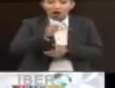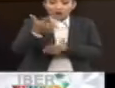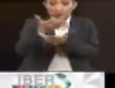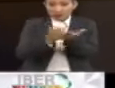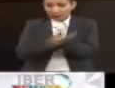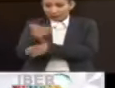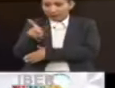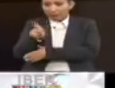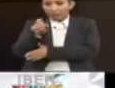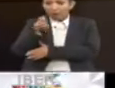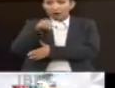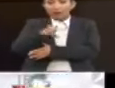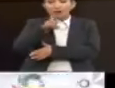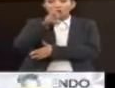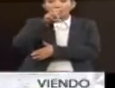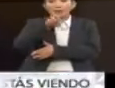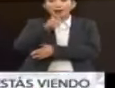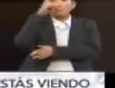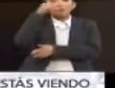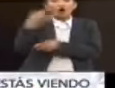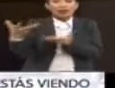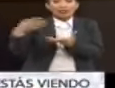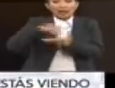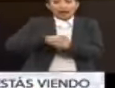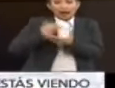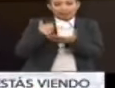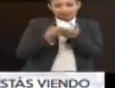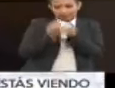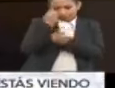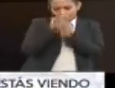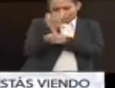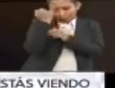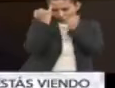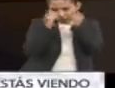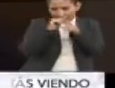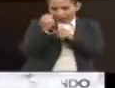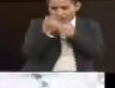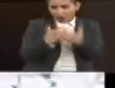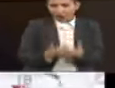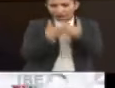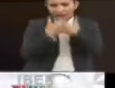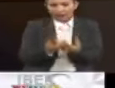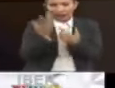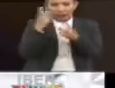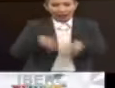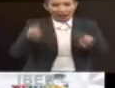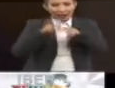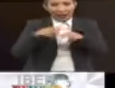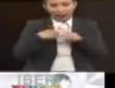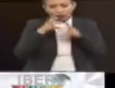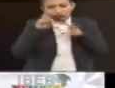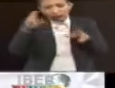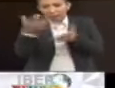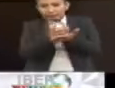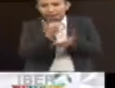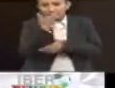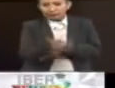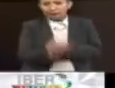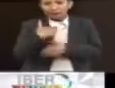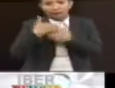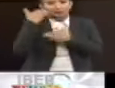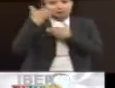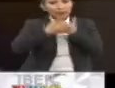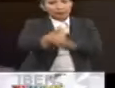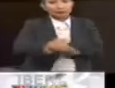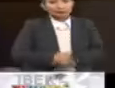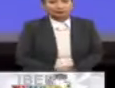otra parte a Paul M. Romer por integrar las tecnológicas en la análisis macroeconómica